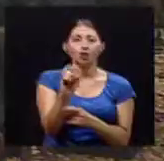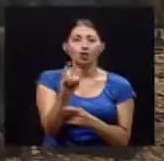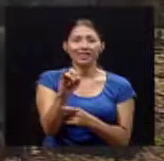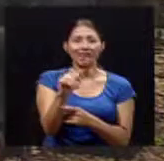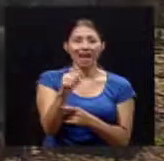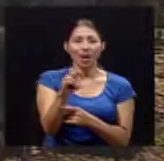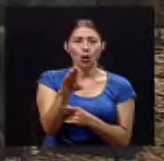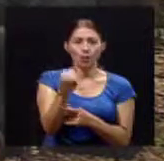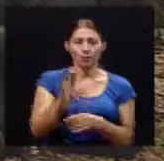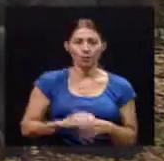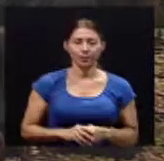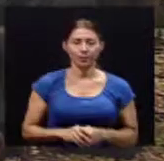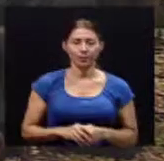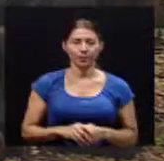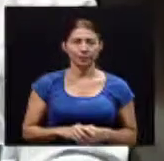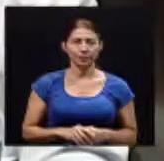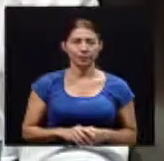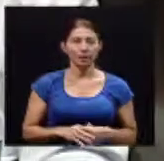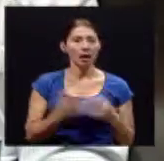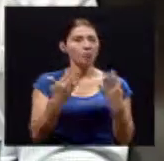todas las que tenemos